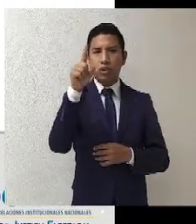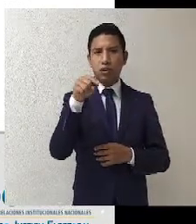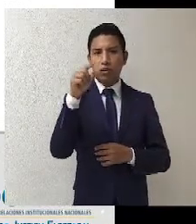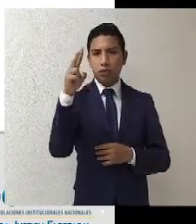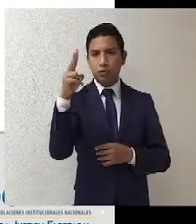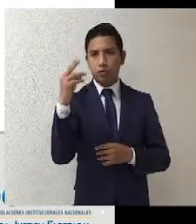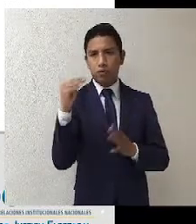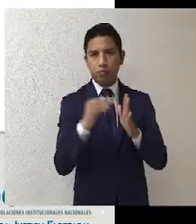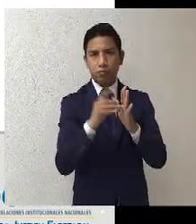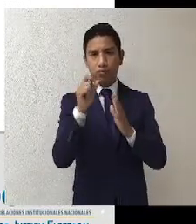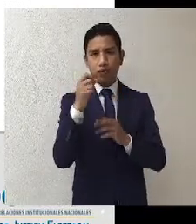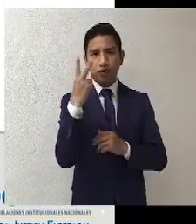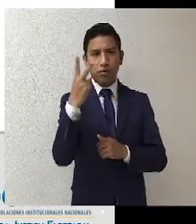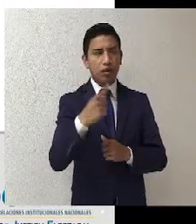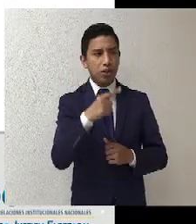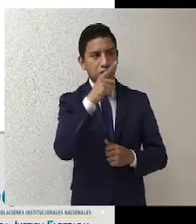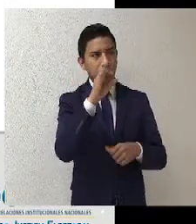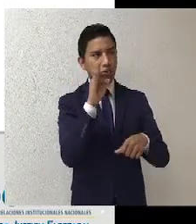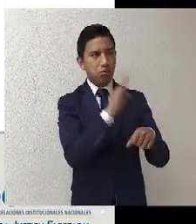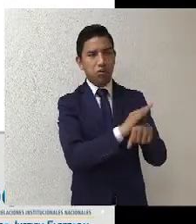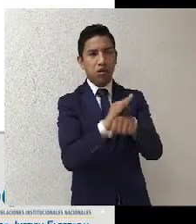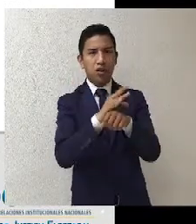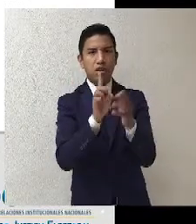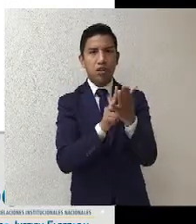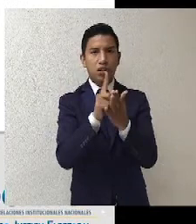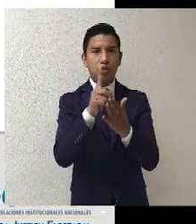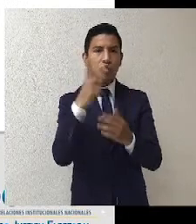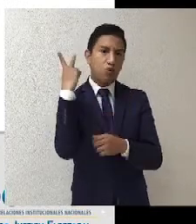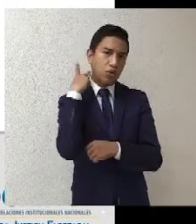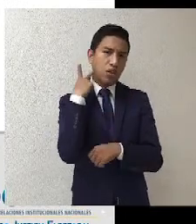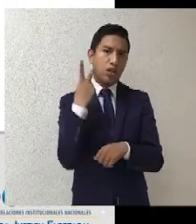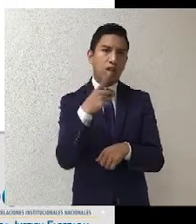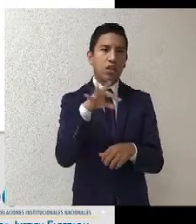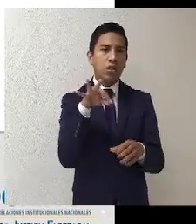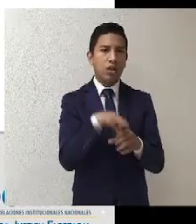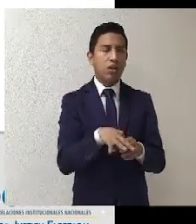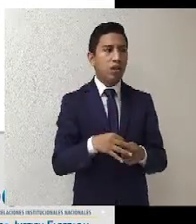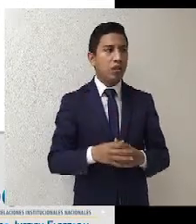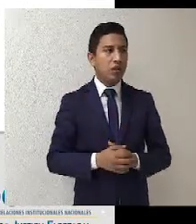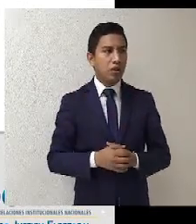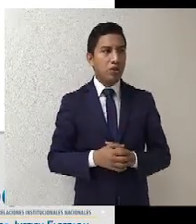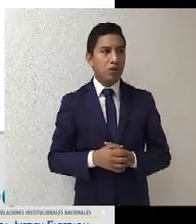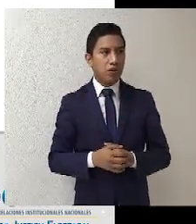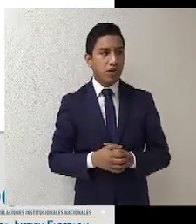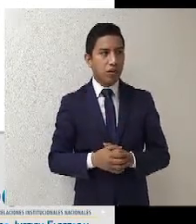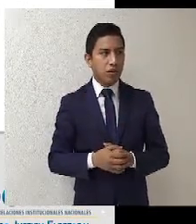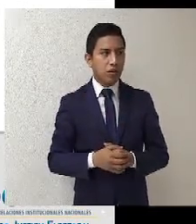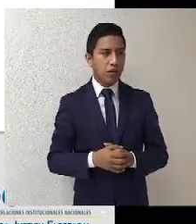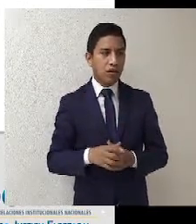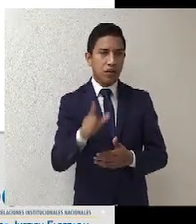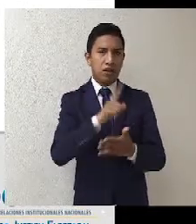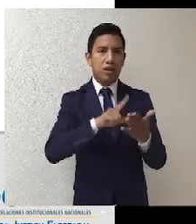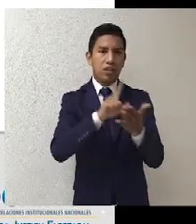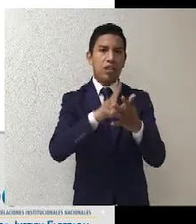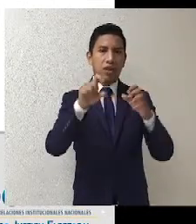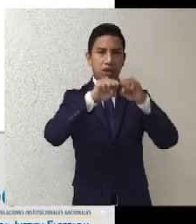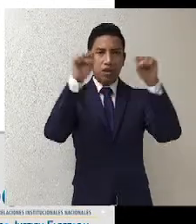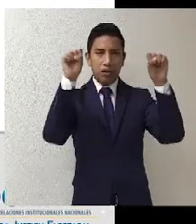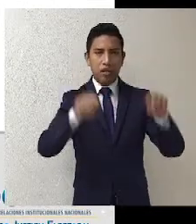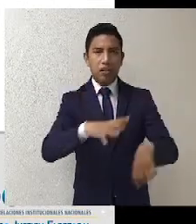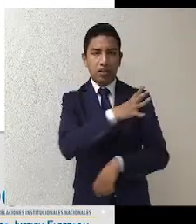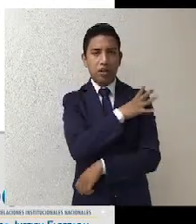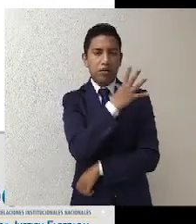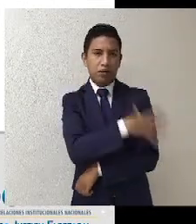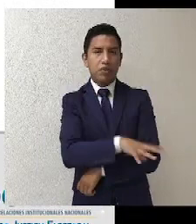juicio rápidamente para la protección de los derechos políticos electorales a través de este medio de impugnación que se encuentra en la Ley General del Sistema de Medios de